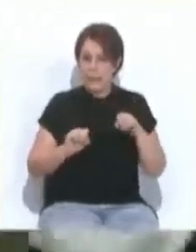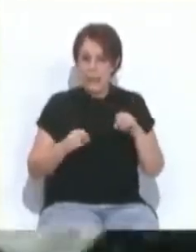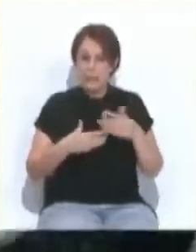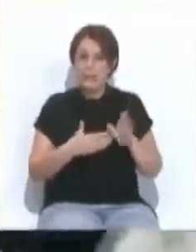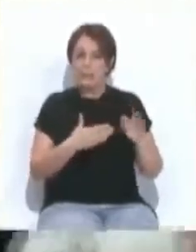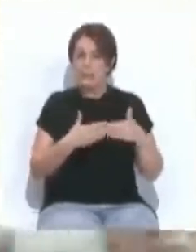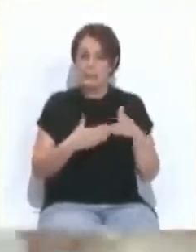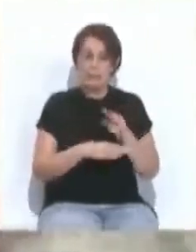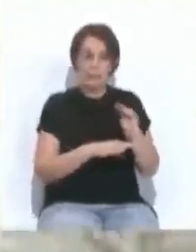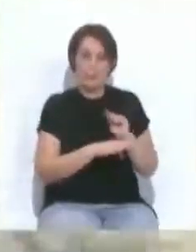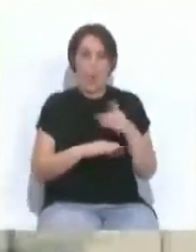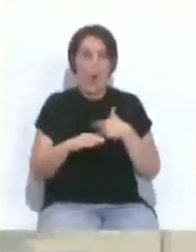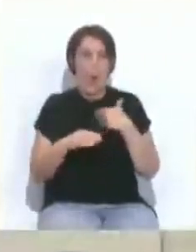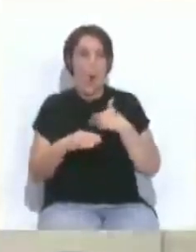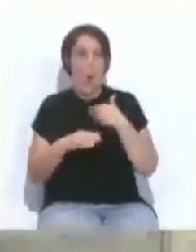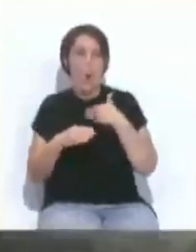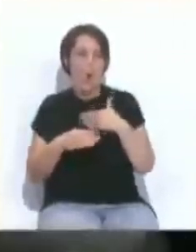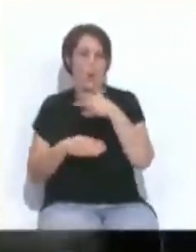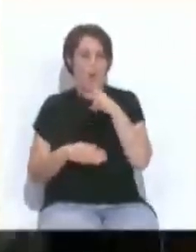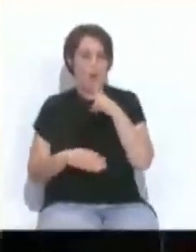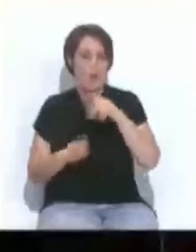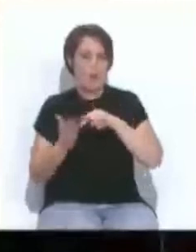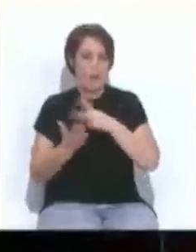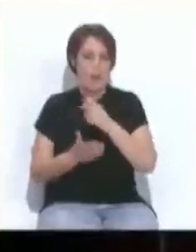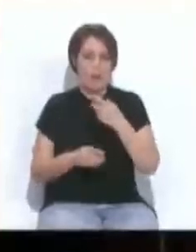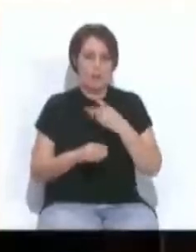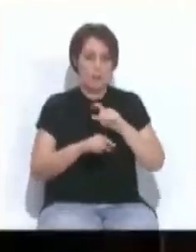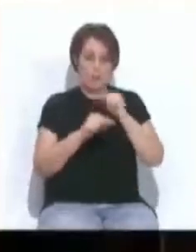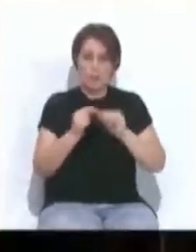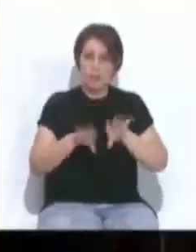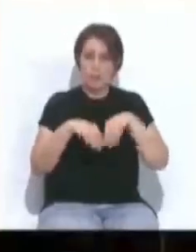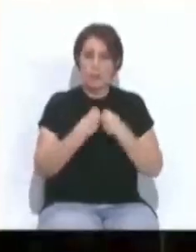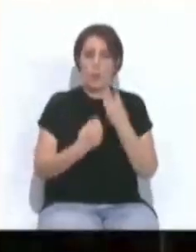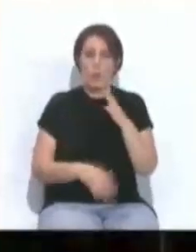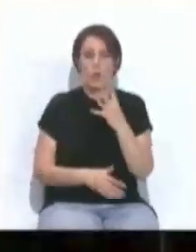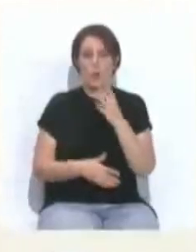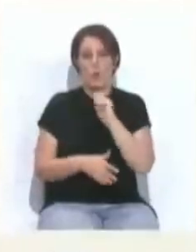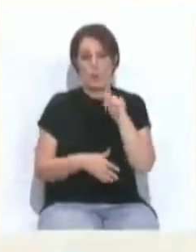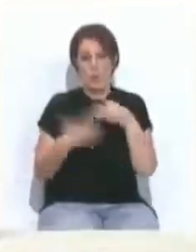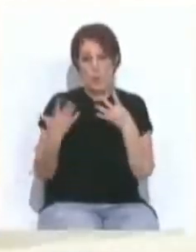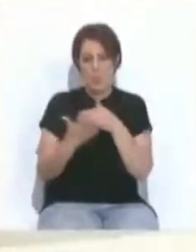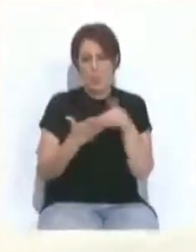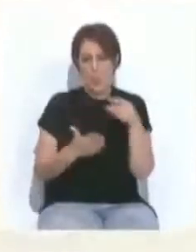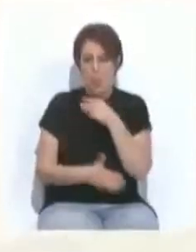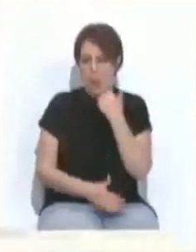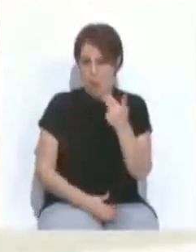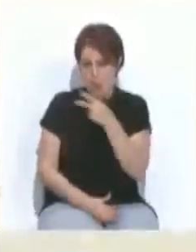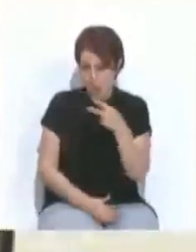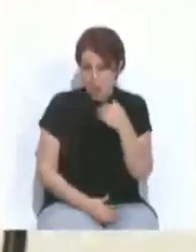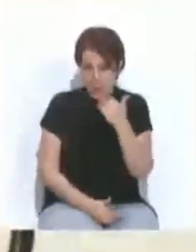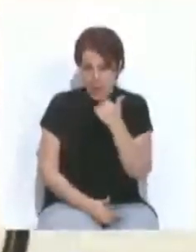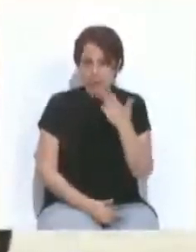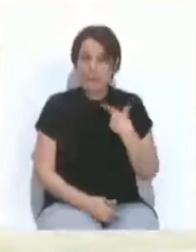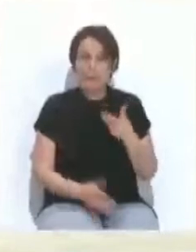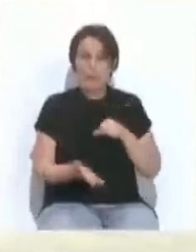financiado por el Horizonte 2020 con un presupuesto global cercano a los 4,9 millones de euros y cuyo objetivo es ayudar a las